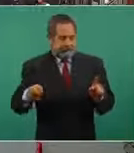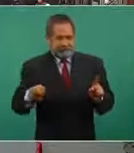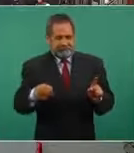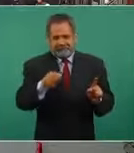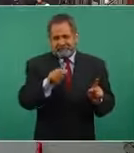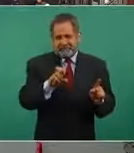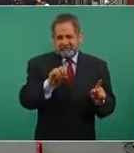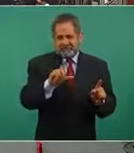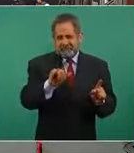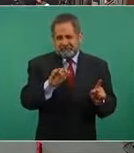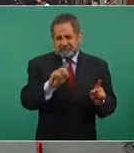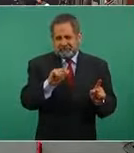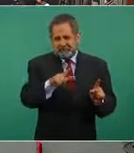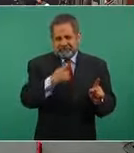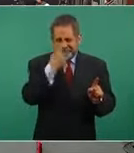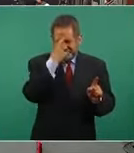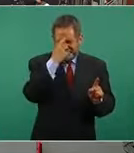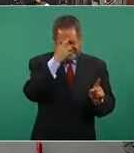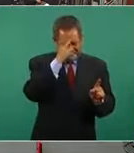de nación que había.